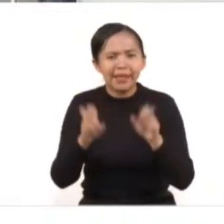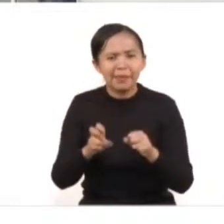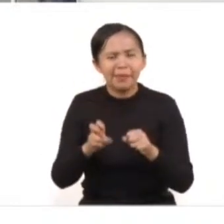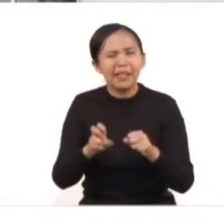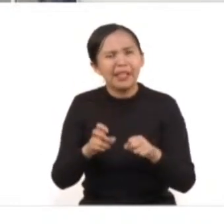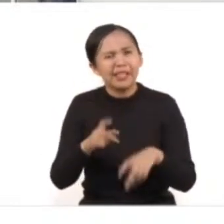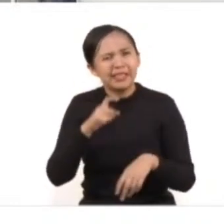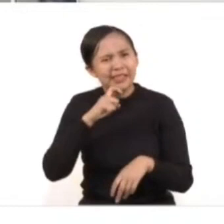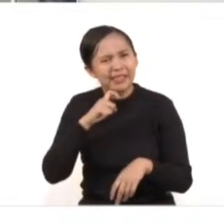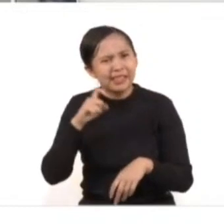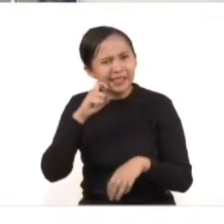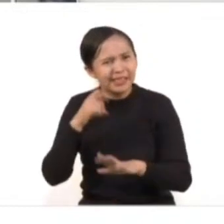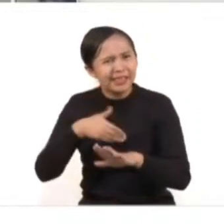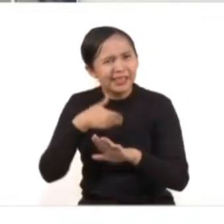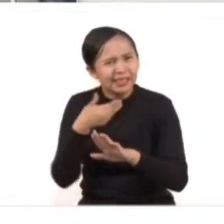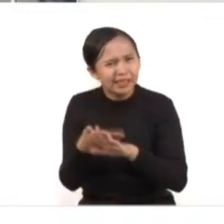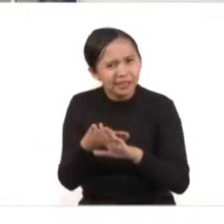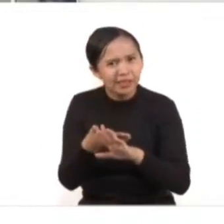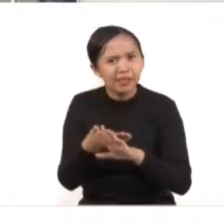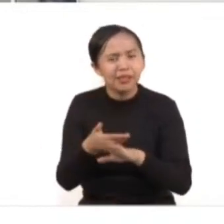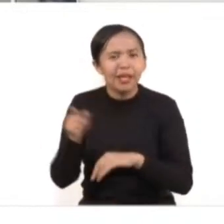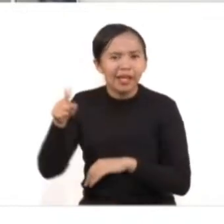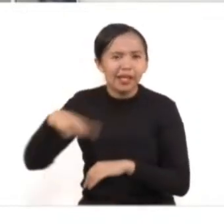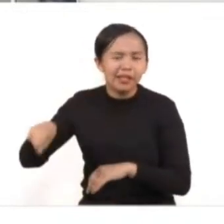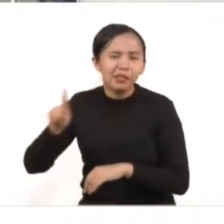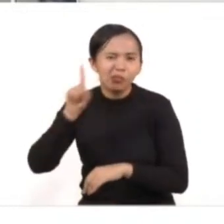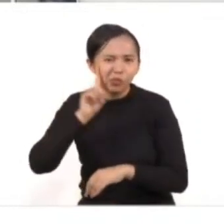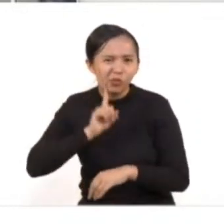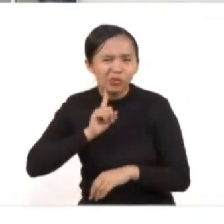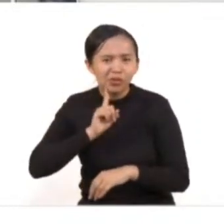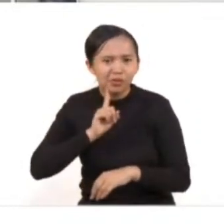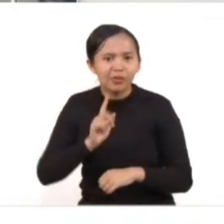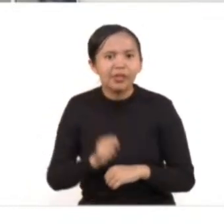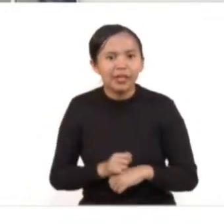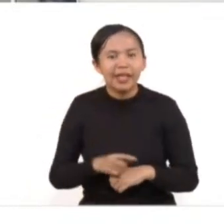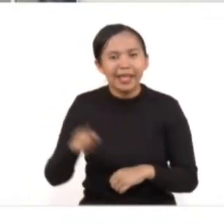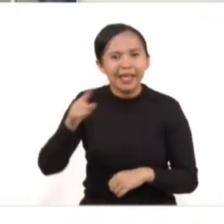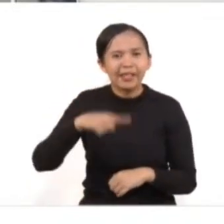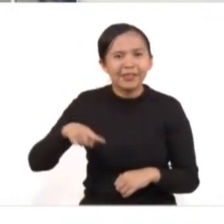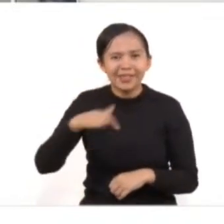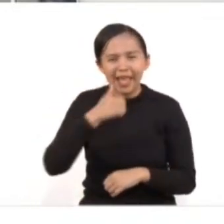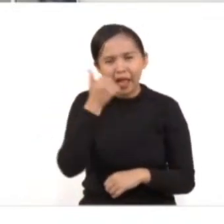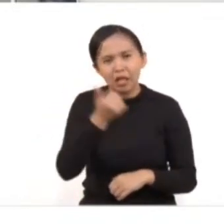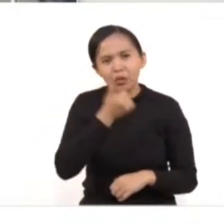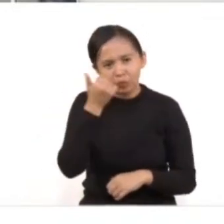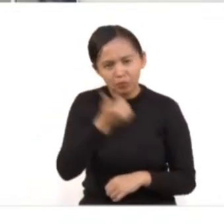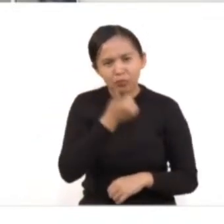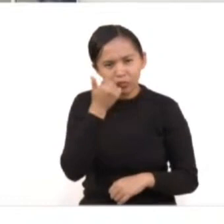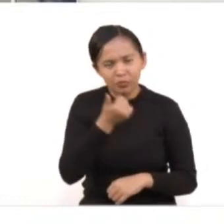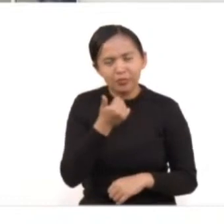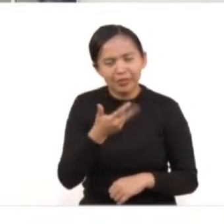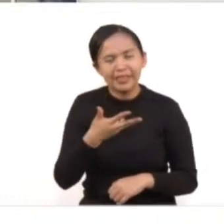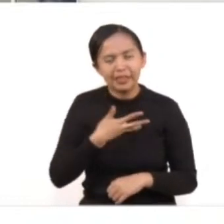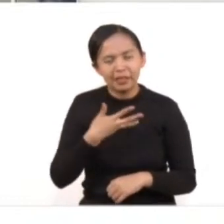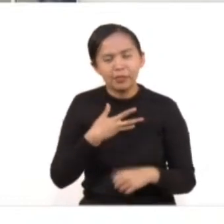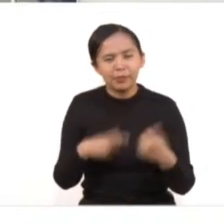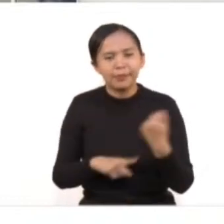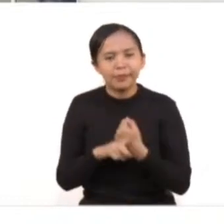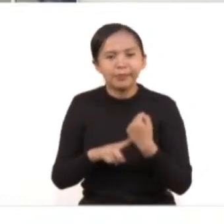todos los casos de agresión contra las estudiantes y los estudiantes, que son menos, pero también los hay.